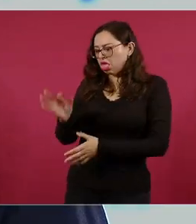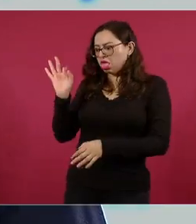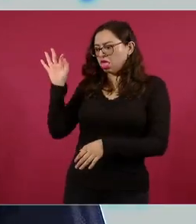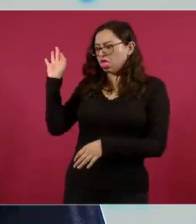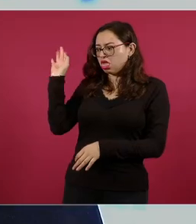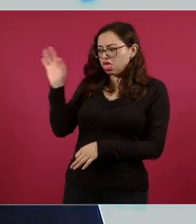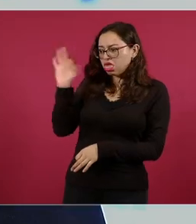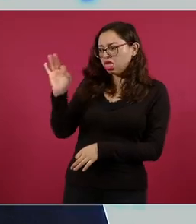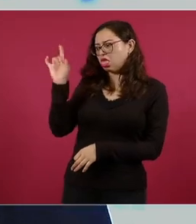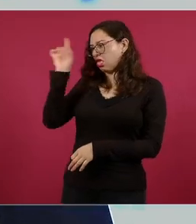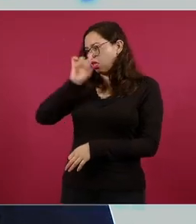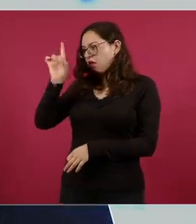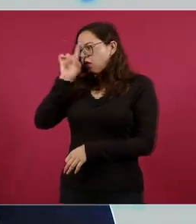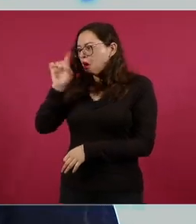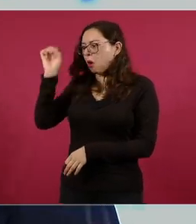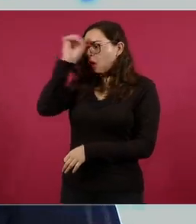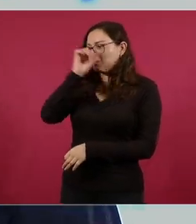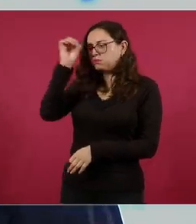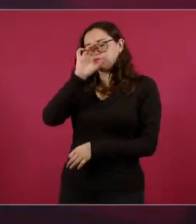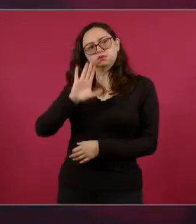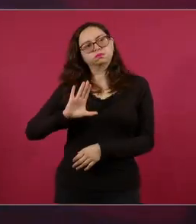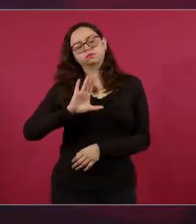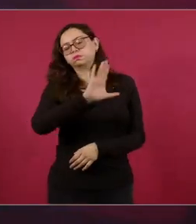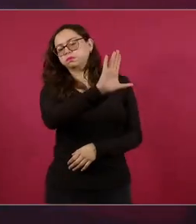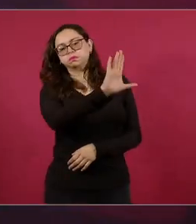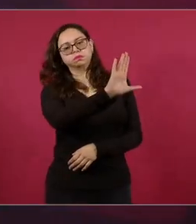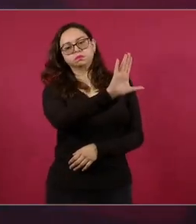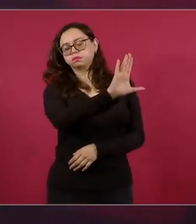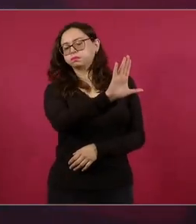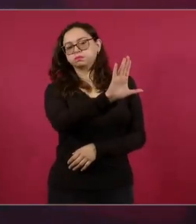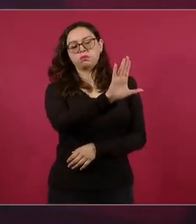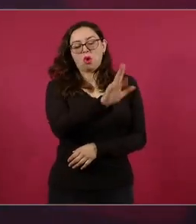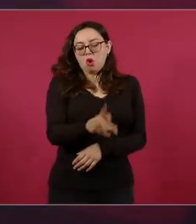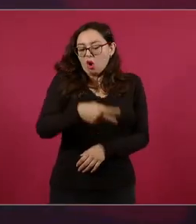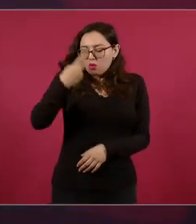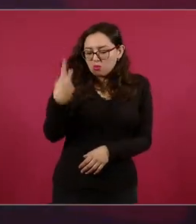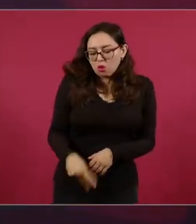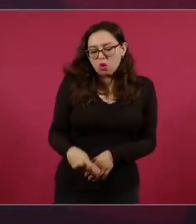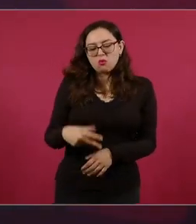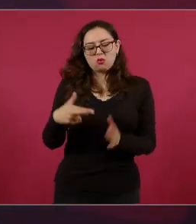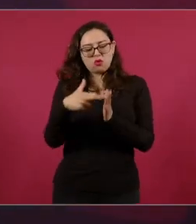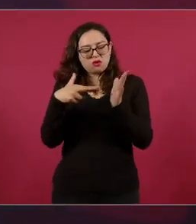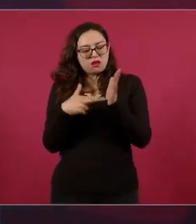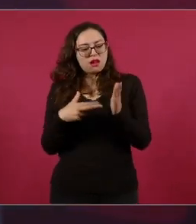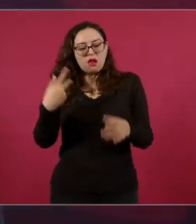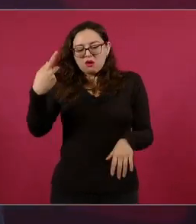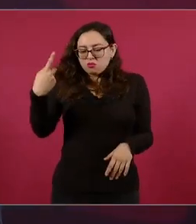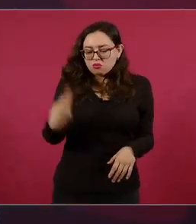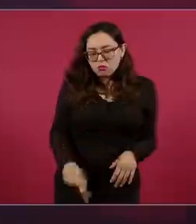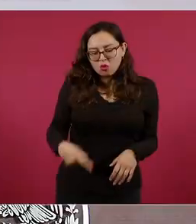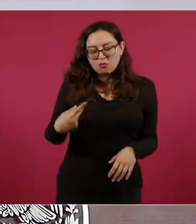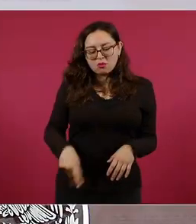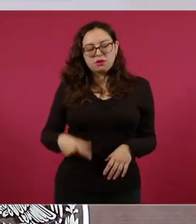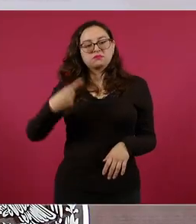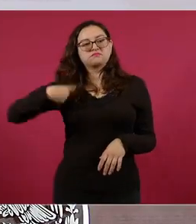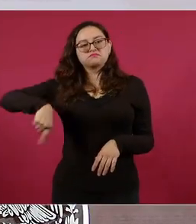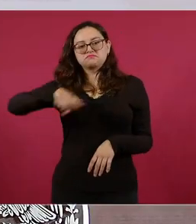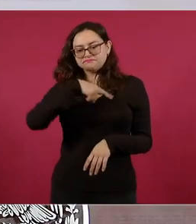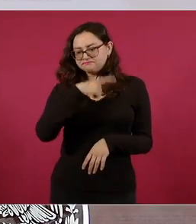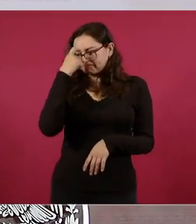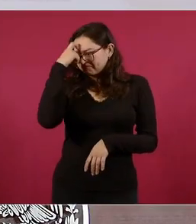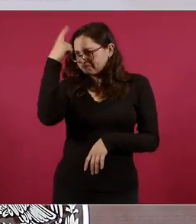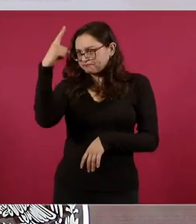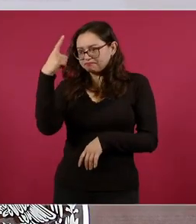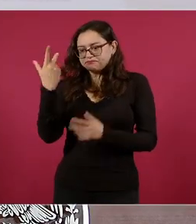receta, es totalmente hechura de esta administración y